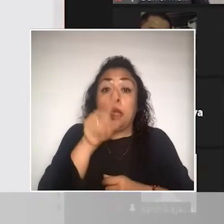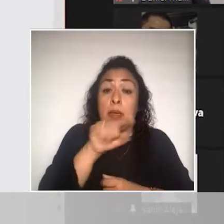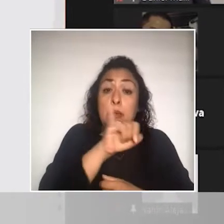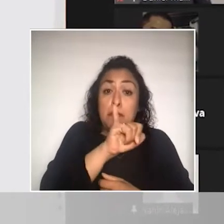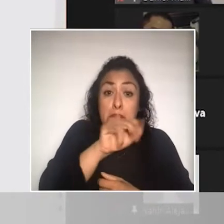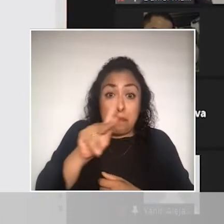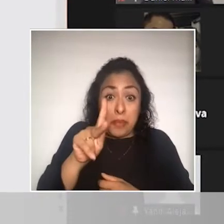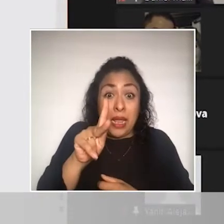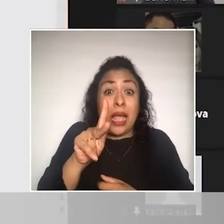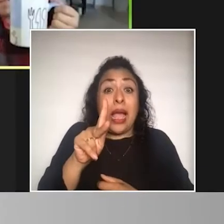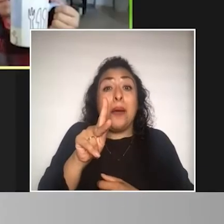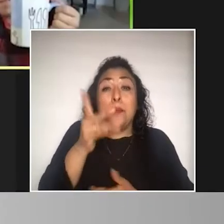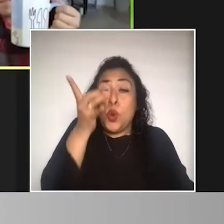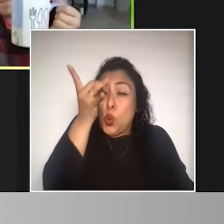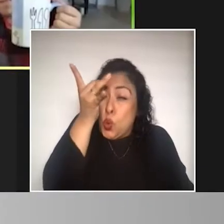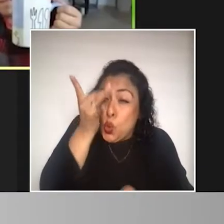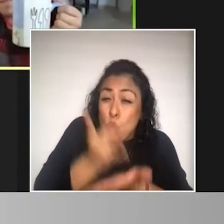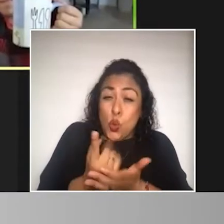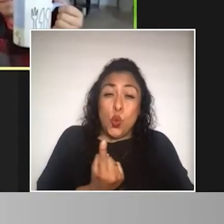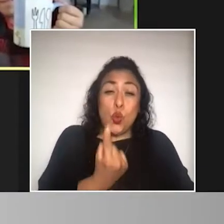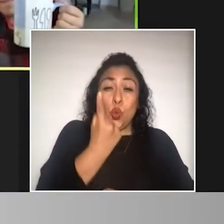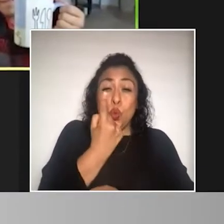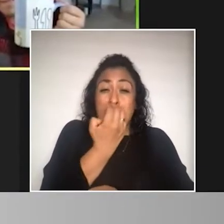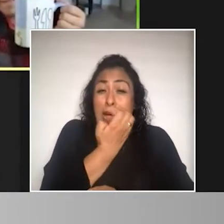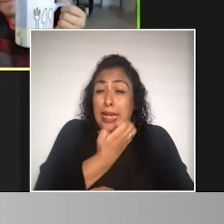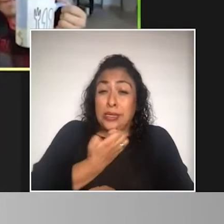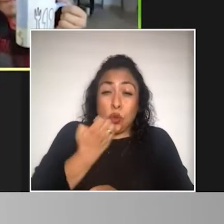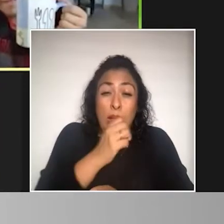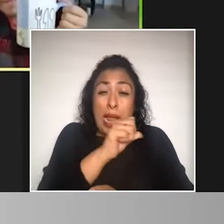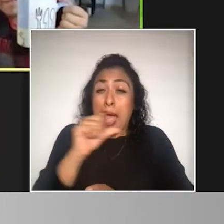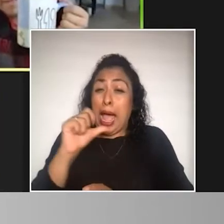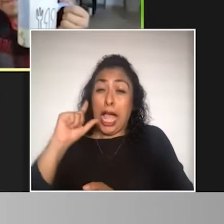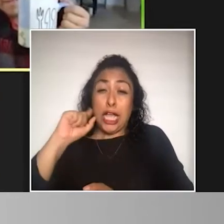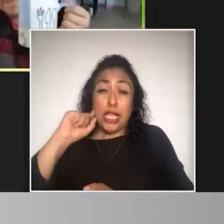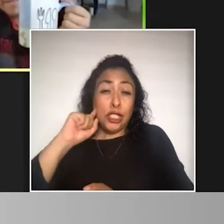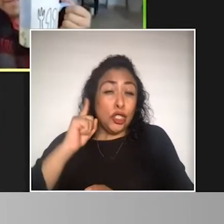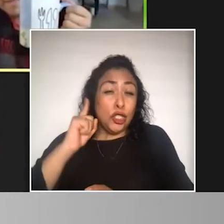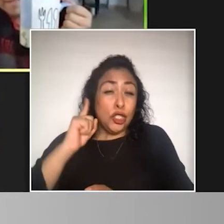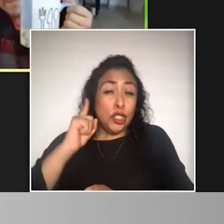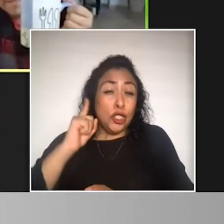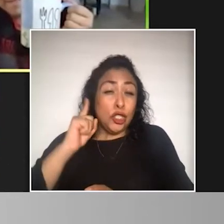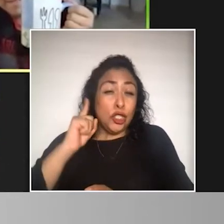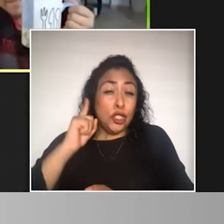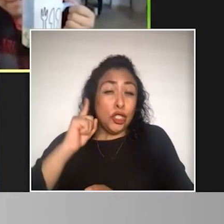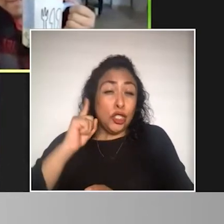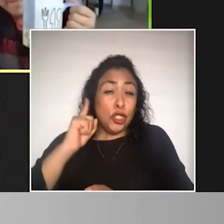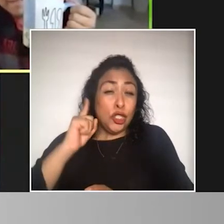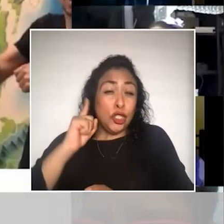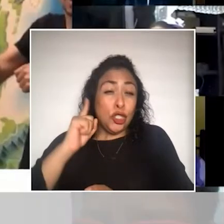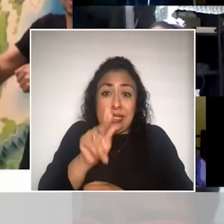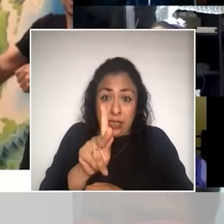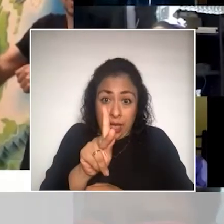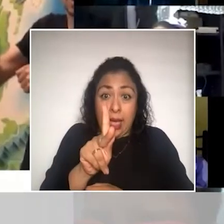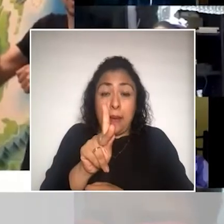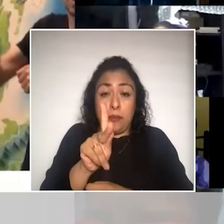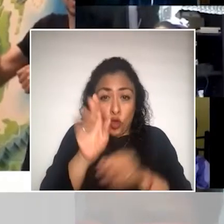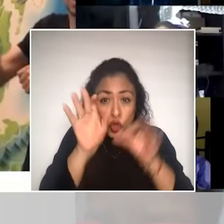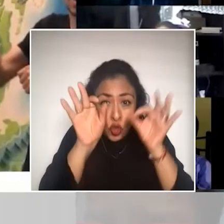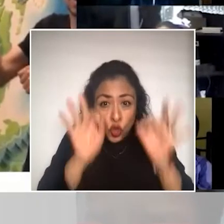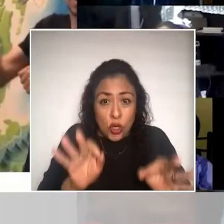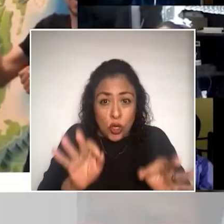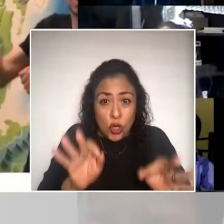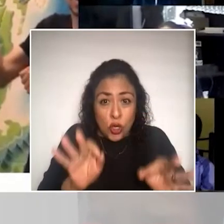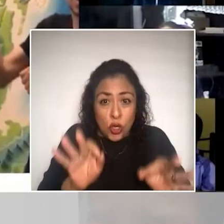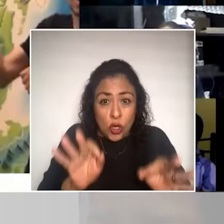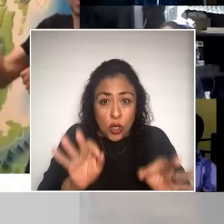única escuela exclusiva para sordos en el país con reconocimiento oficial de la SEP. Mira, qué buena